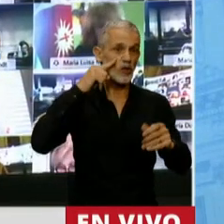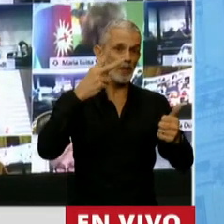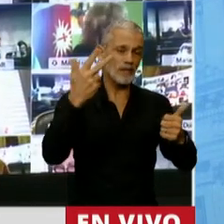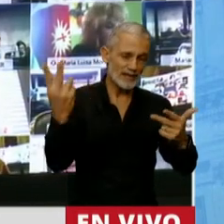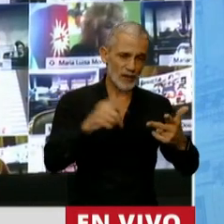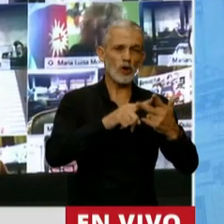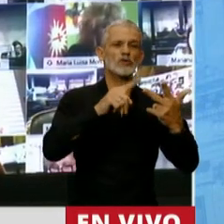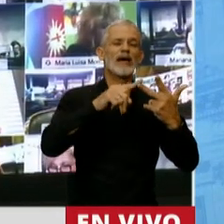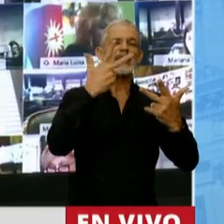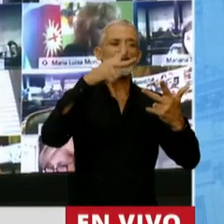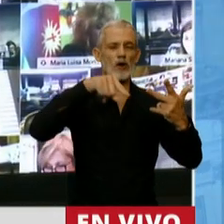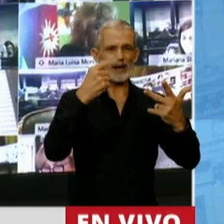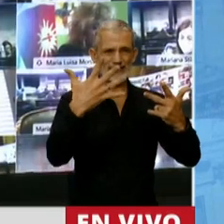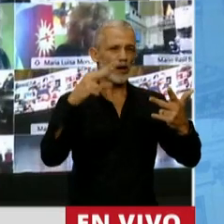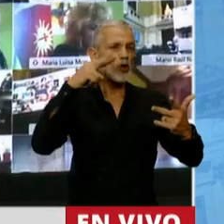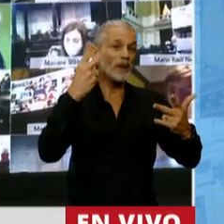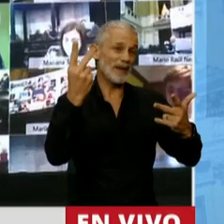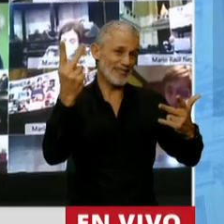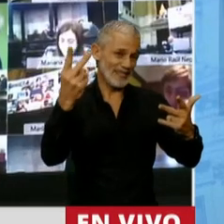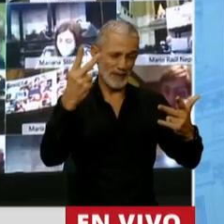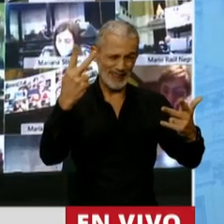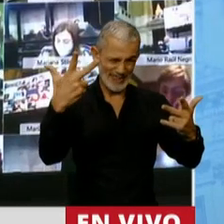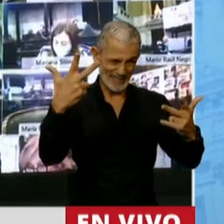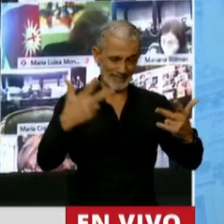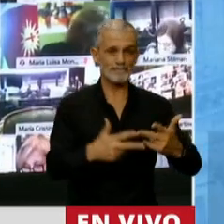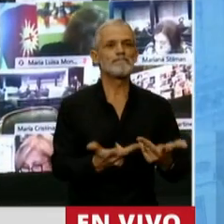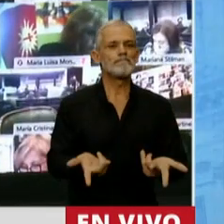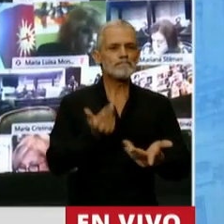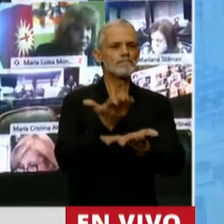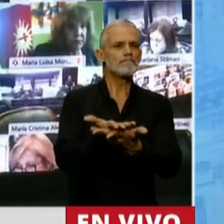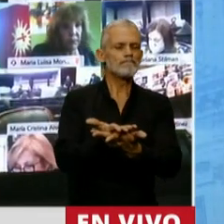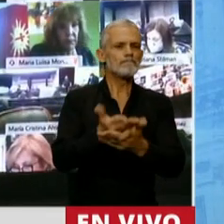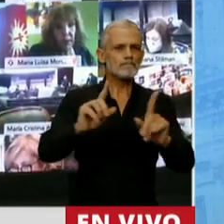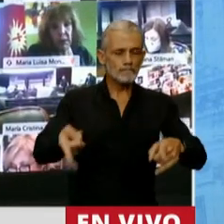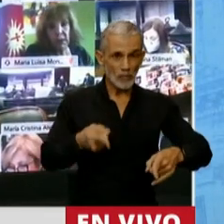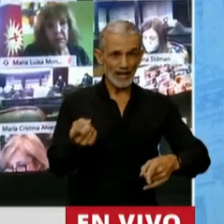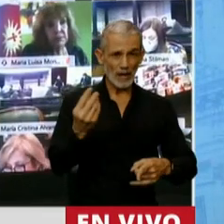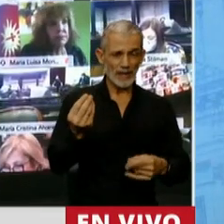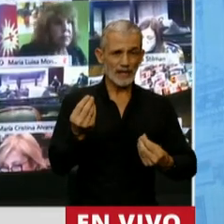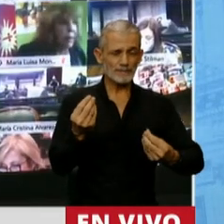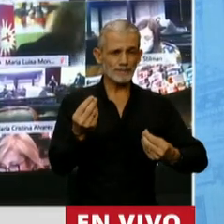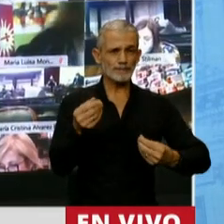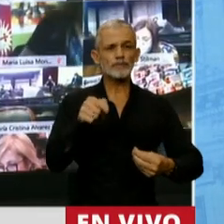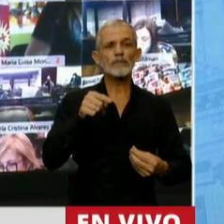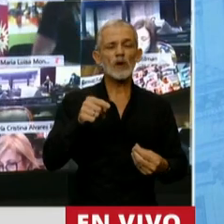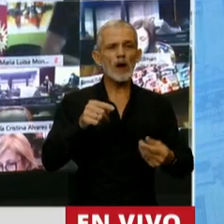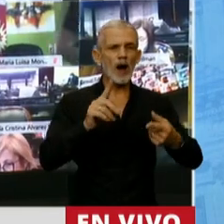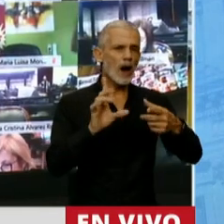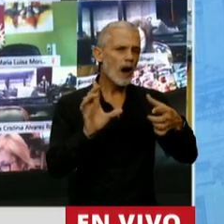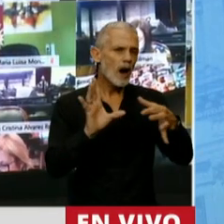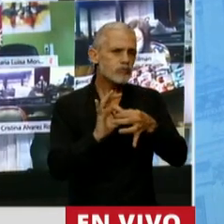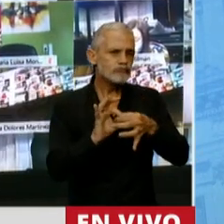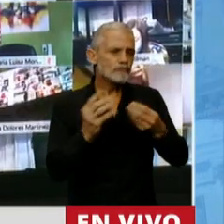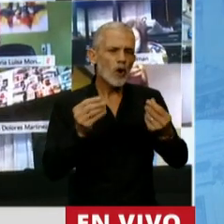,5% en el 2023. Estamos planteando una relación